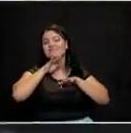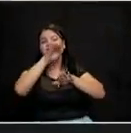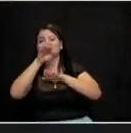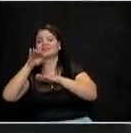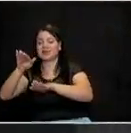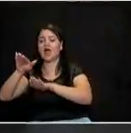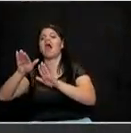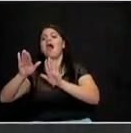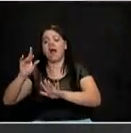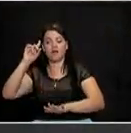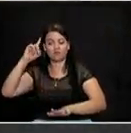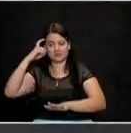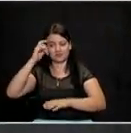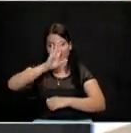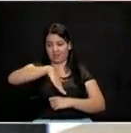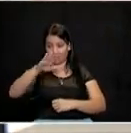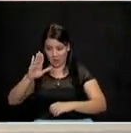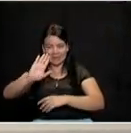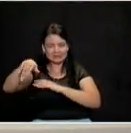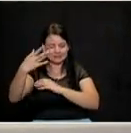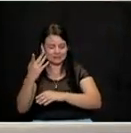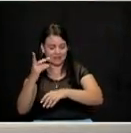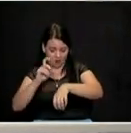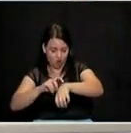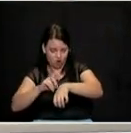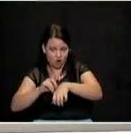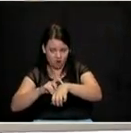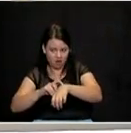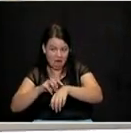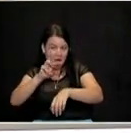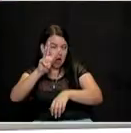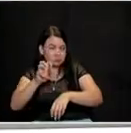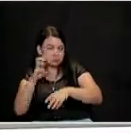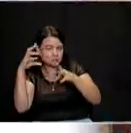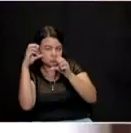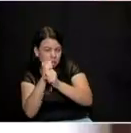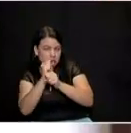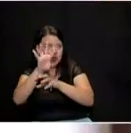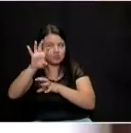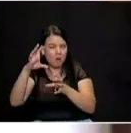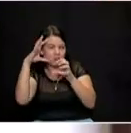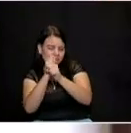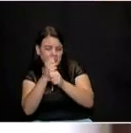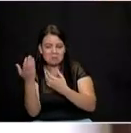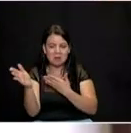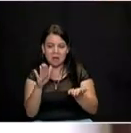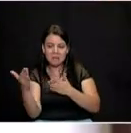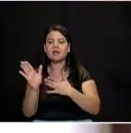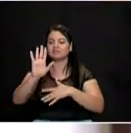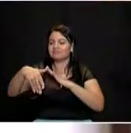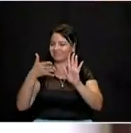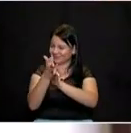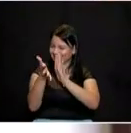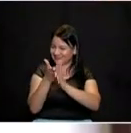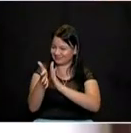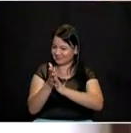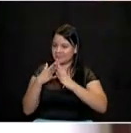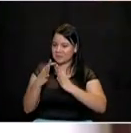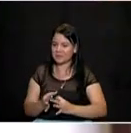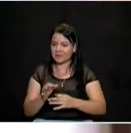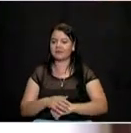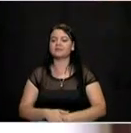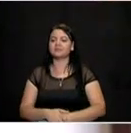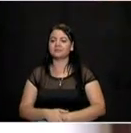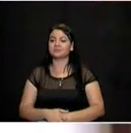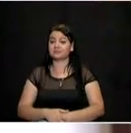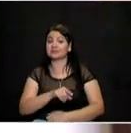gobernación de Antioquia, confirmaríamos la hora 9 de la noche, tal vez 8 de la noche. Lo estaremos contando durante la semana, pero son los